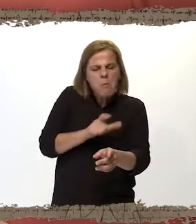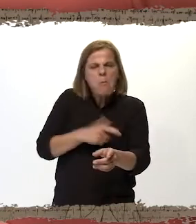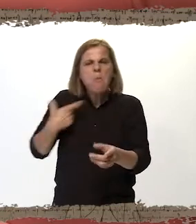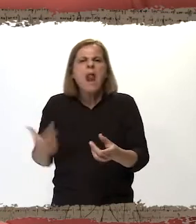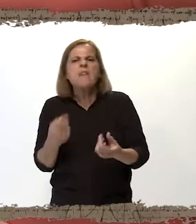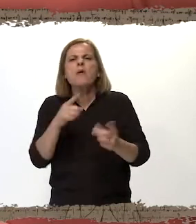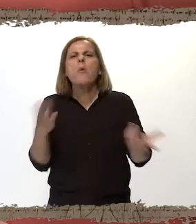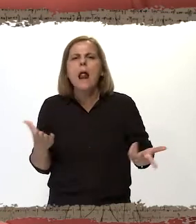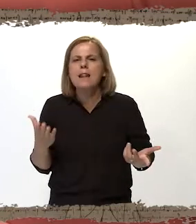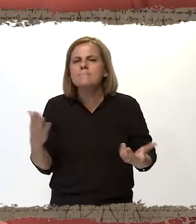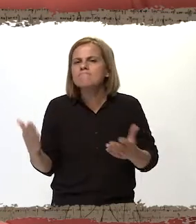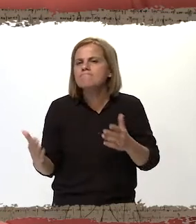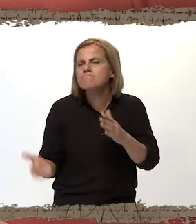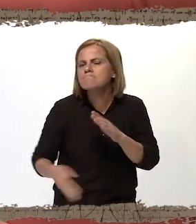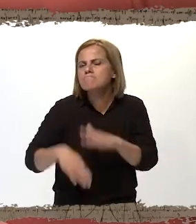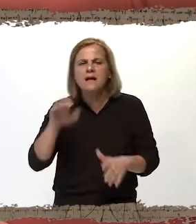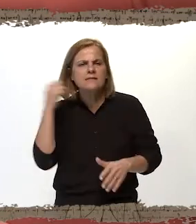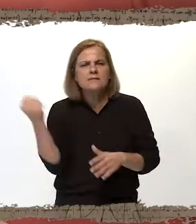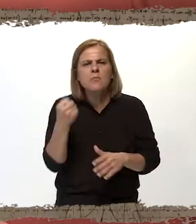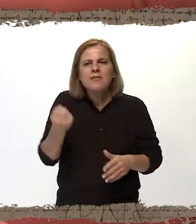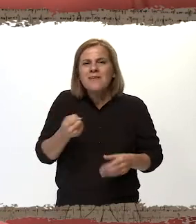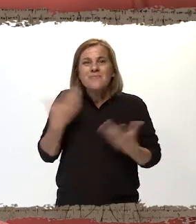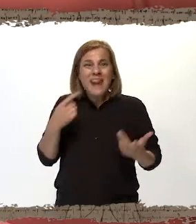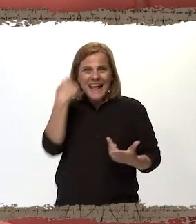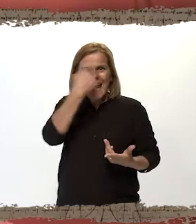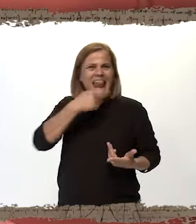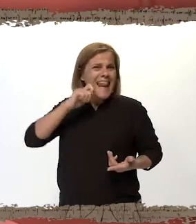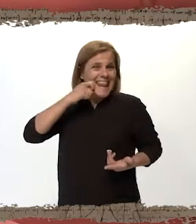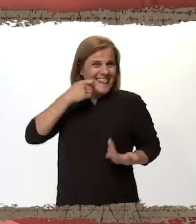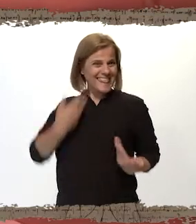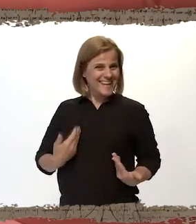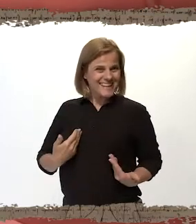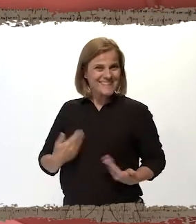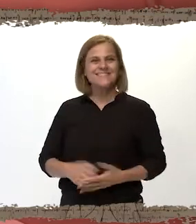componen. Y lo más importante, ¿por qué soy tan lindo?